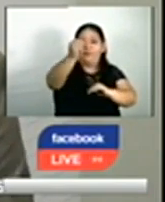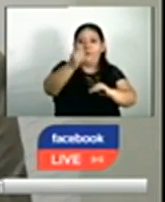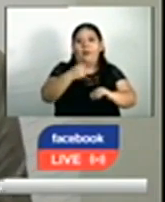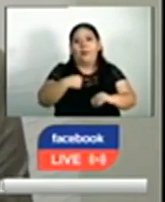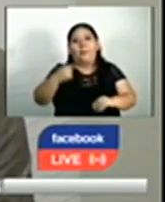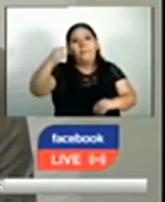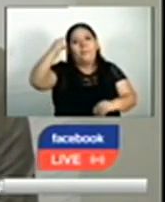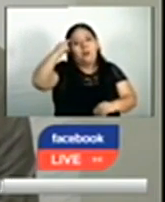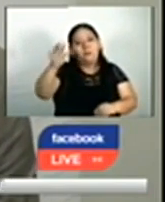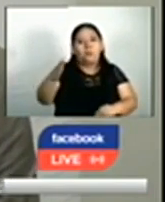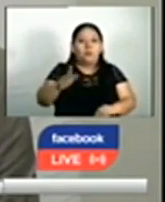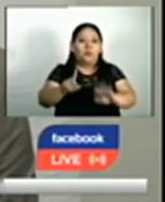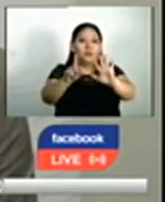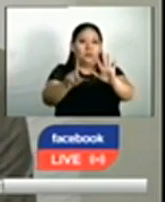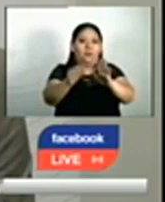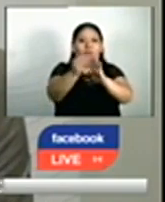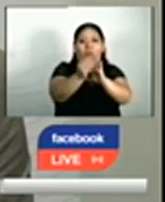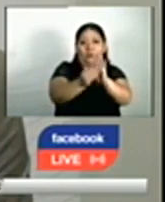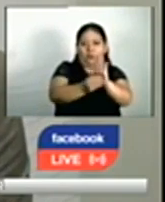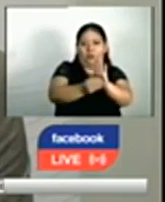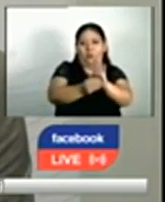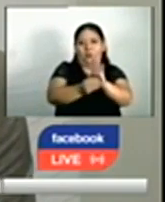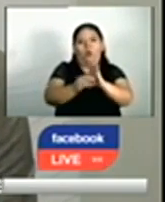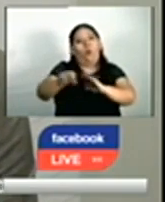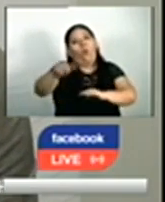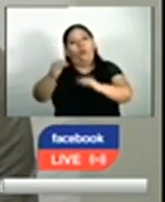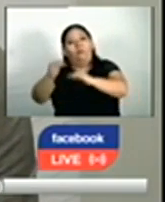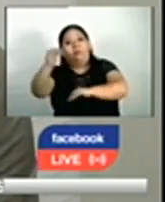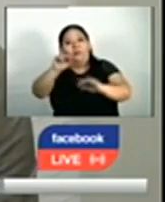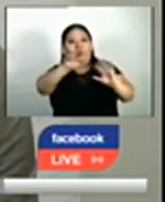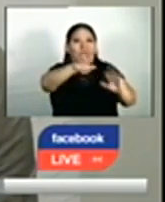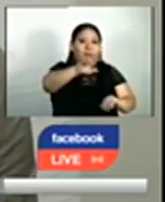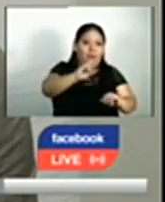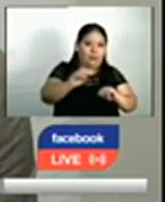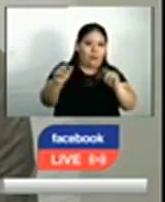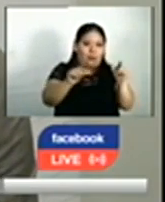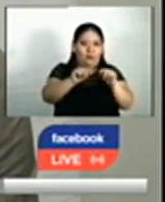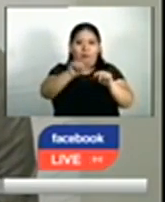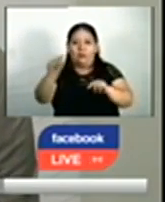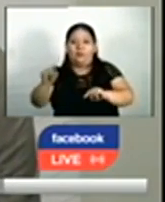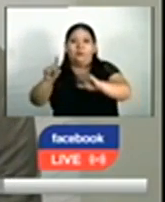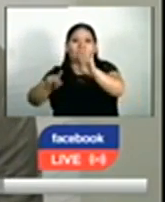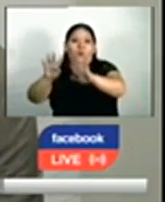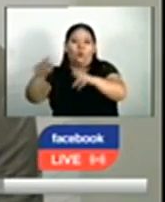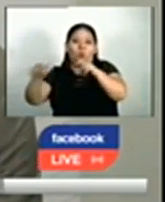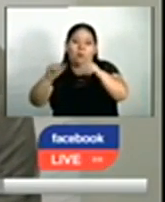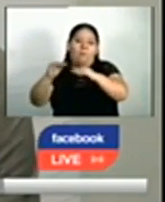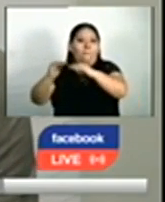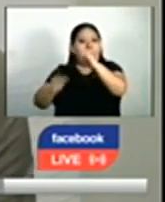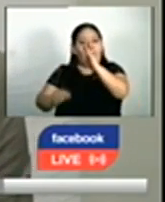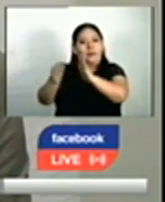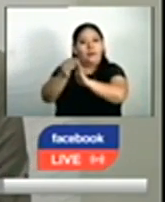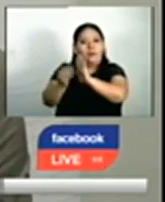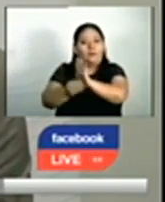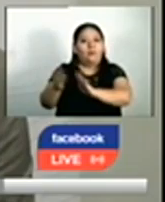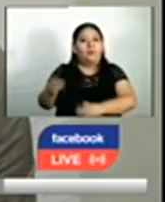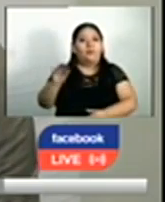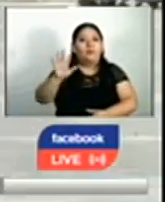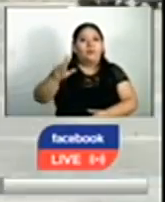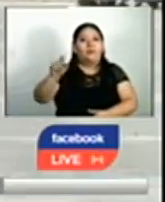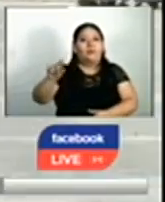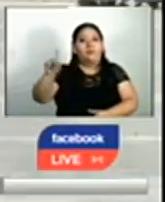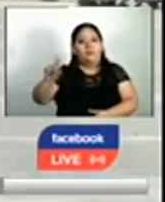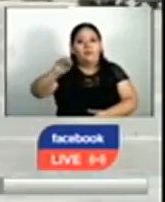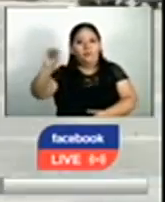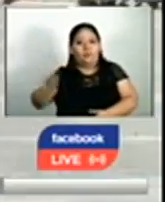calificación promedio de 6. Mientras que son las personas de 30 a 64 años quienes brindan una calificación más baja que asciende a 5.1.